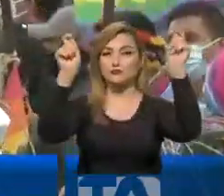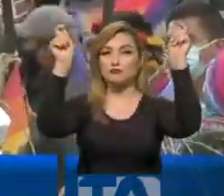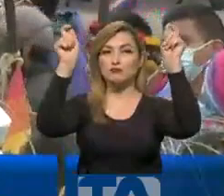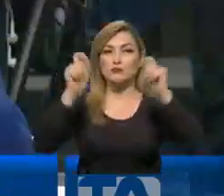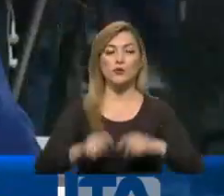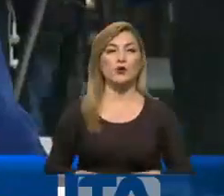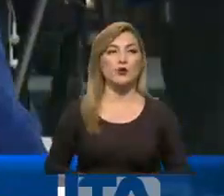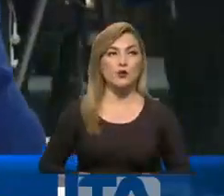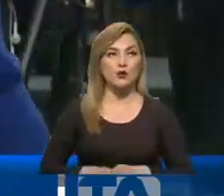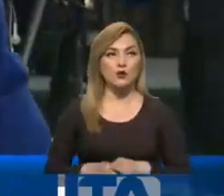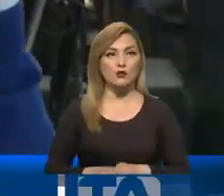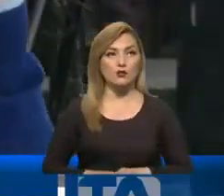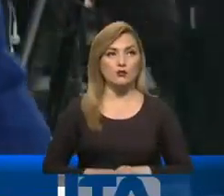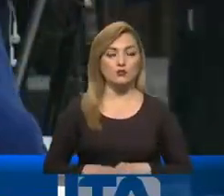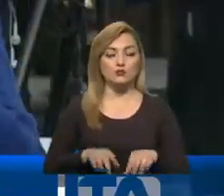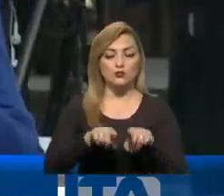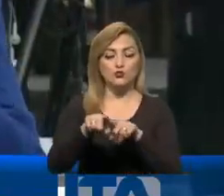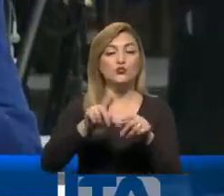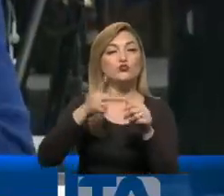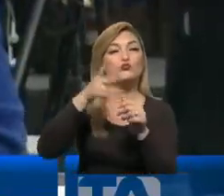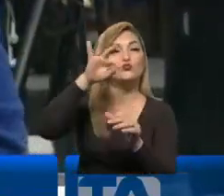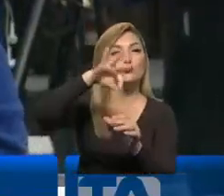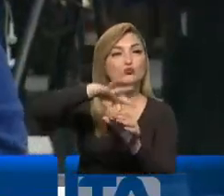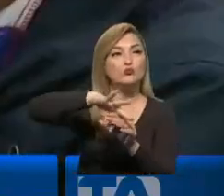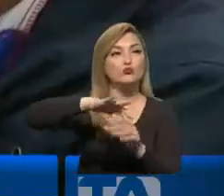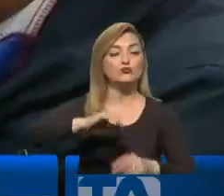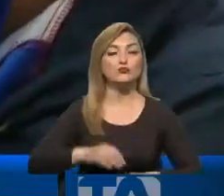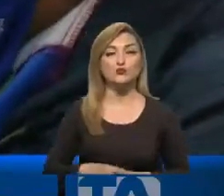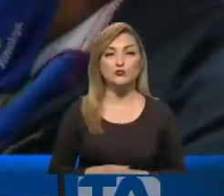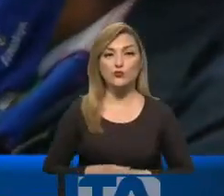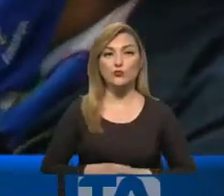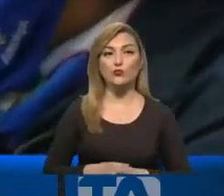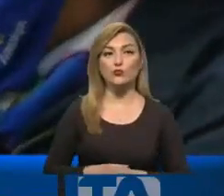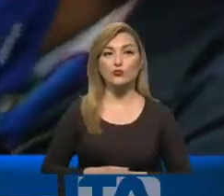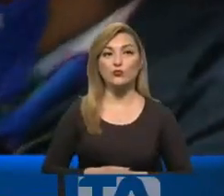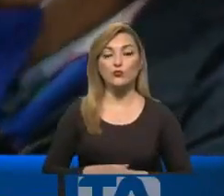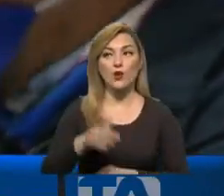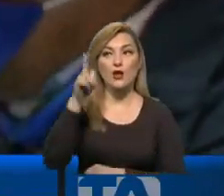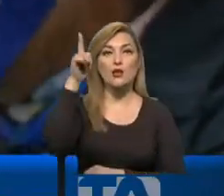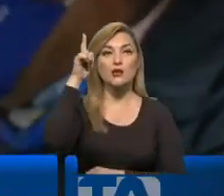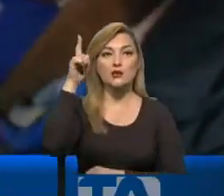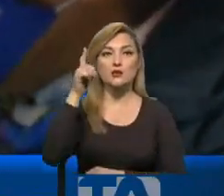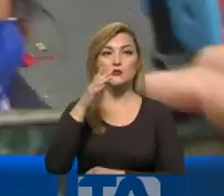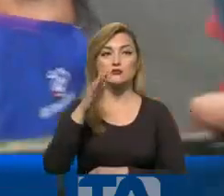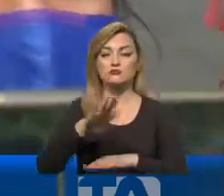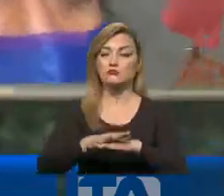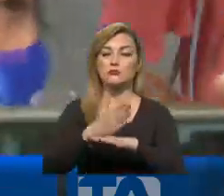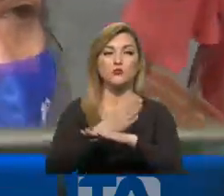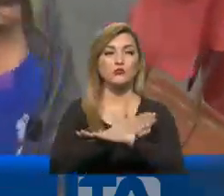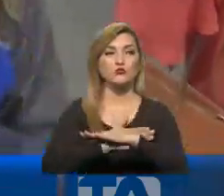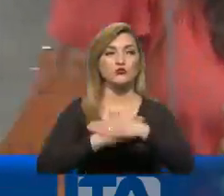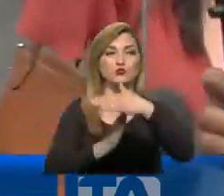Se disputan el paso a la segunda vuelta electoral, pero aquí hay un llamado de sus líderes a la paz.